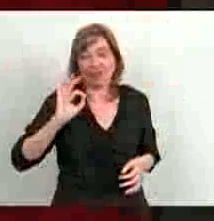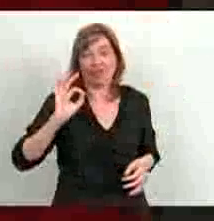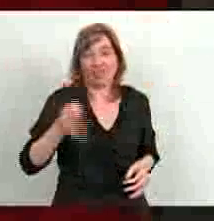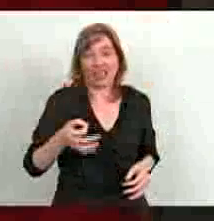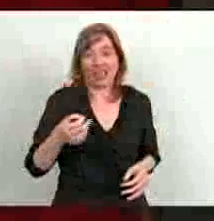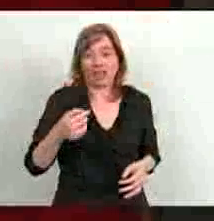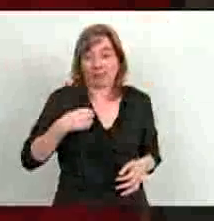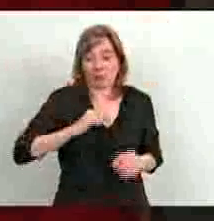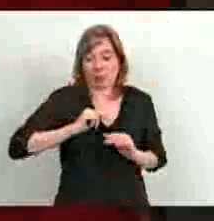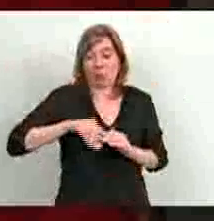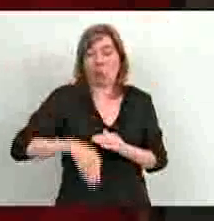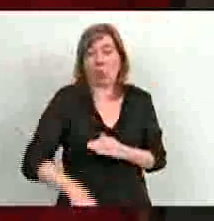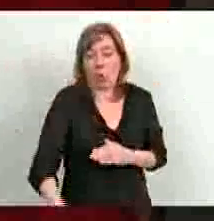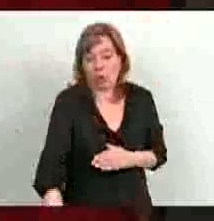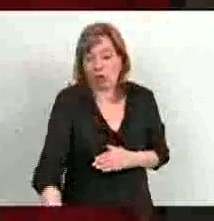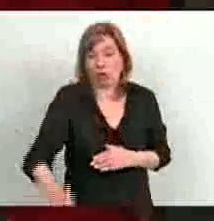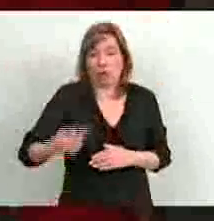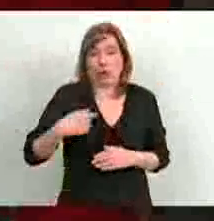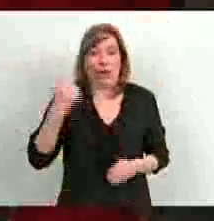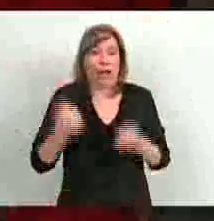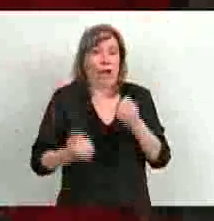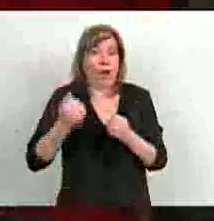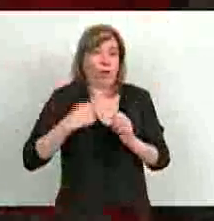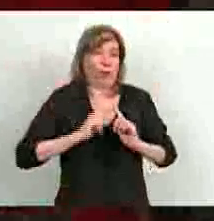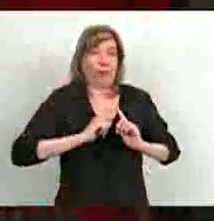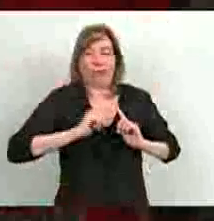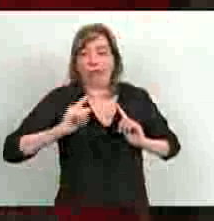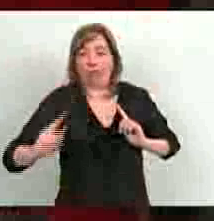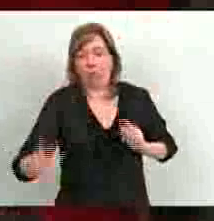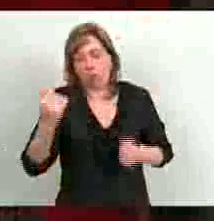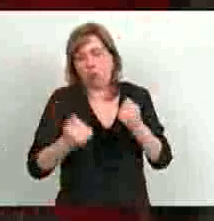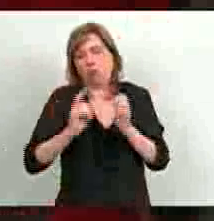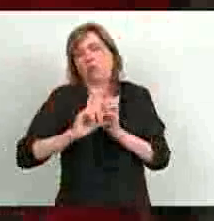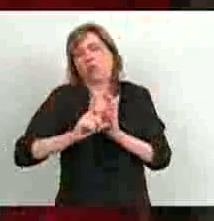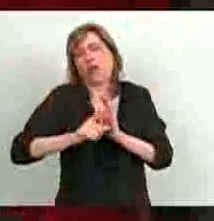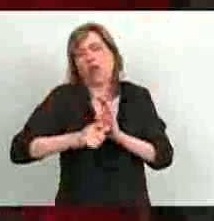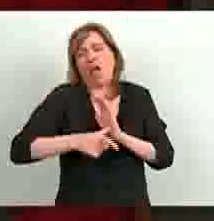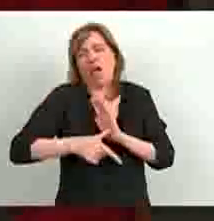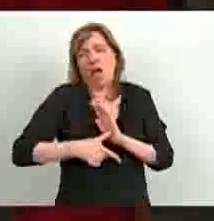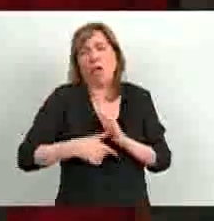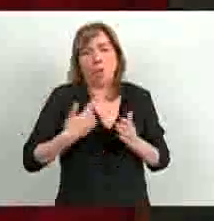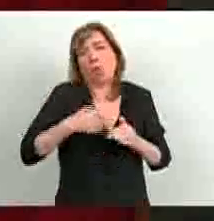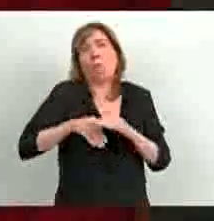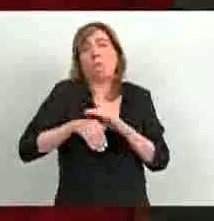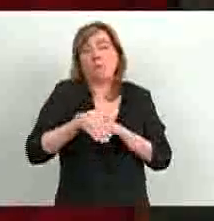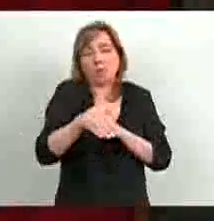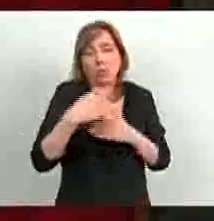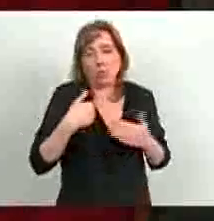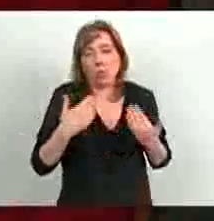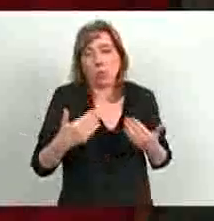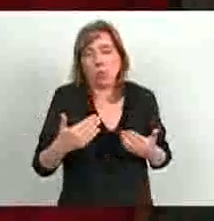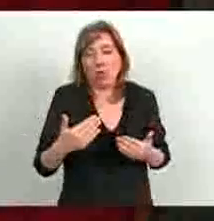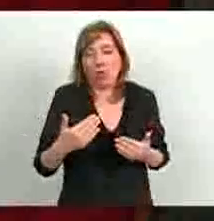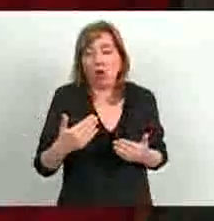en subte de Santa Cruz ni me puedo venir en auto de Santa Cruz. Sí, en auto me podría venir, pero tardaría mucho, también puede venir en micro, pero la verdad